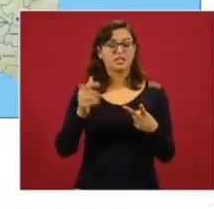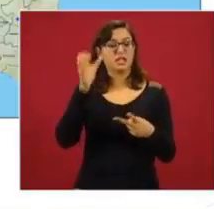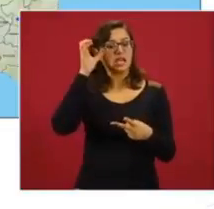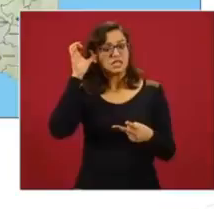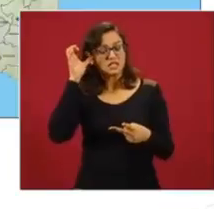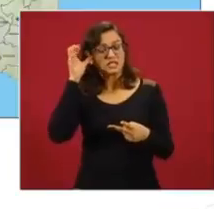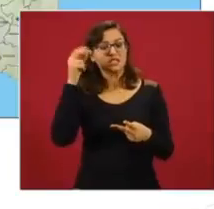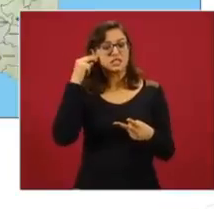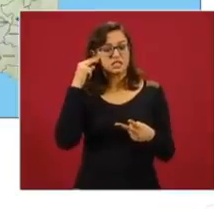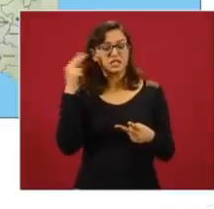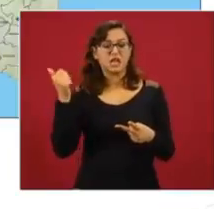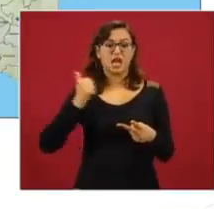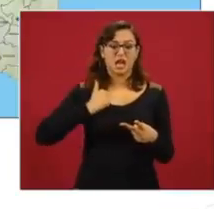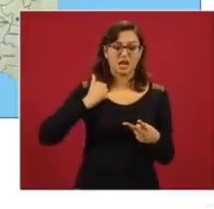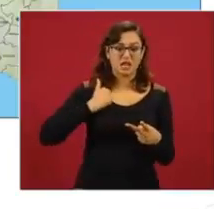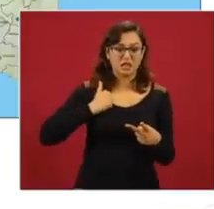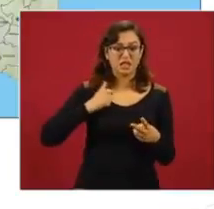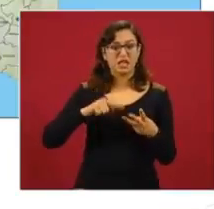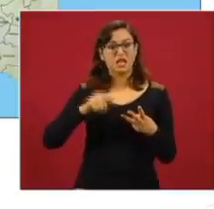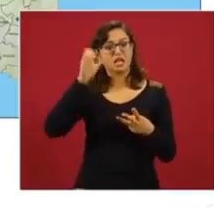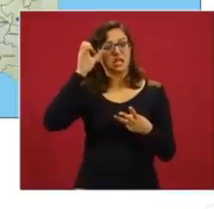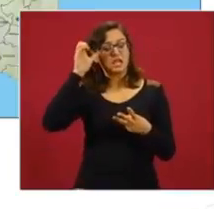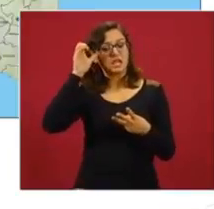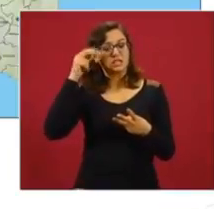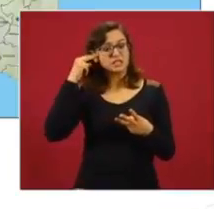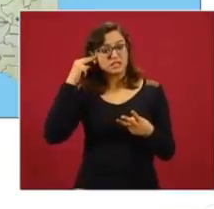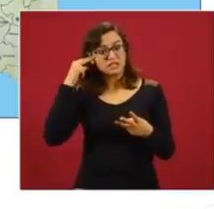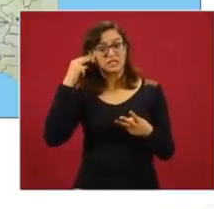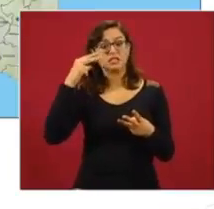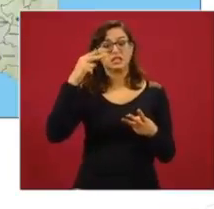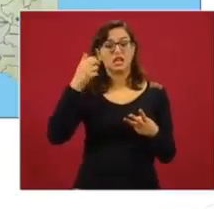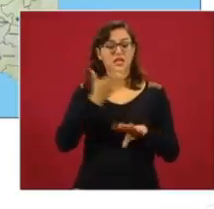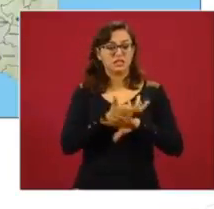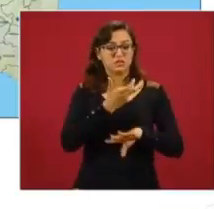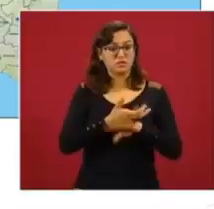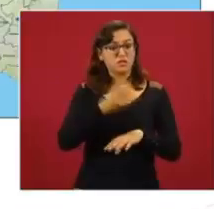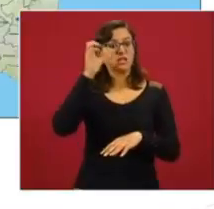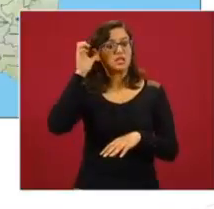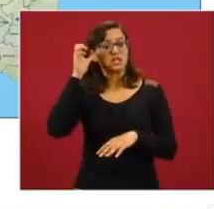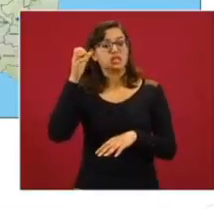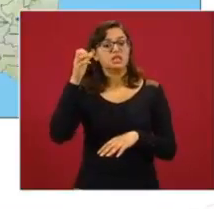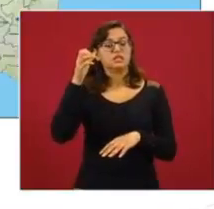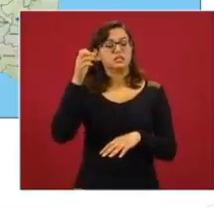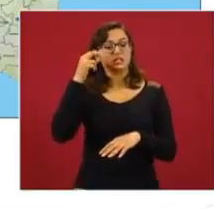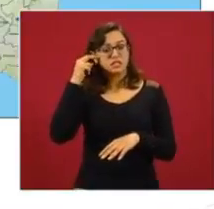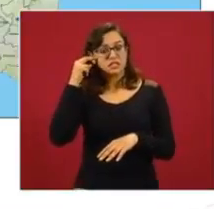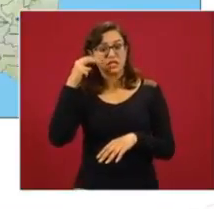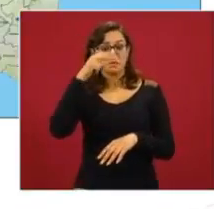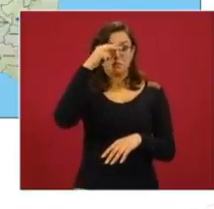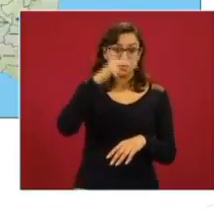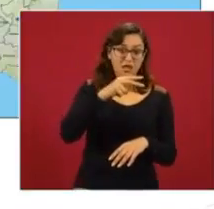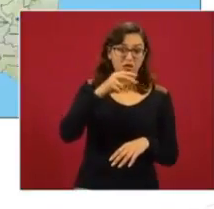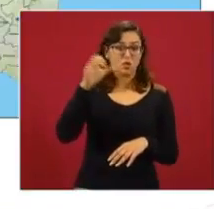China, Estados Unidos. La que nos afecta son China, México e India, México. Llegan a nuestras